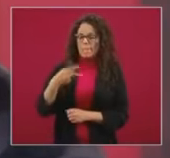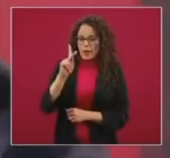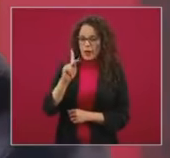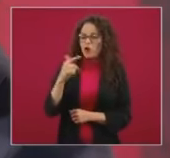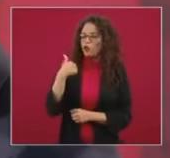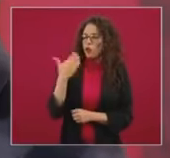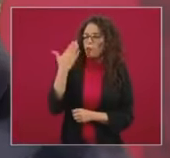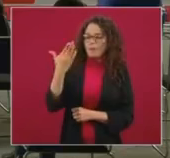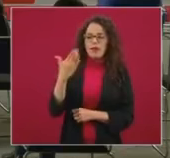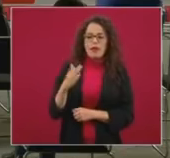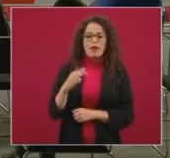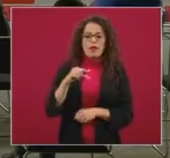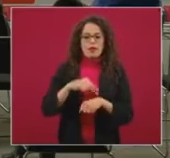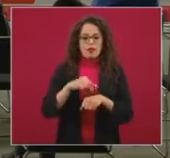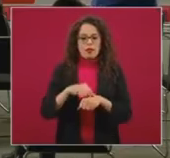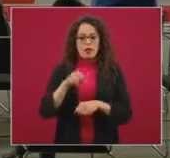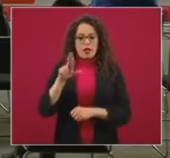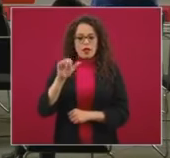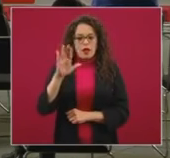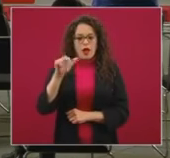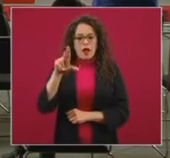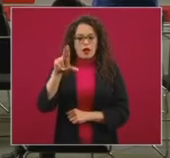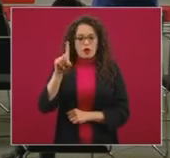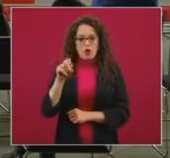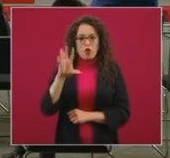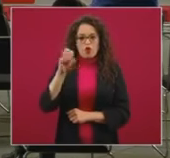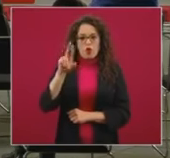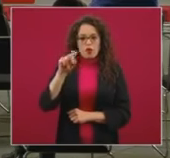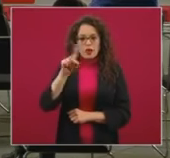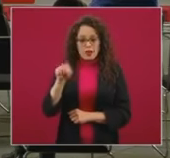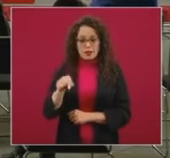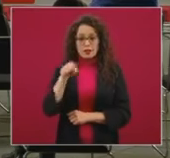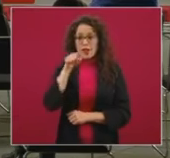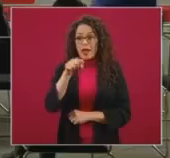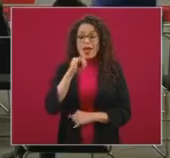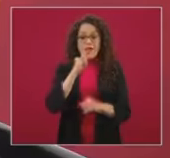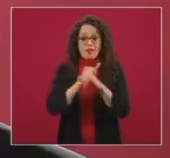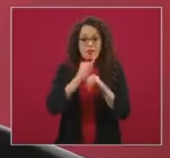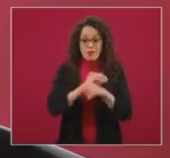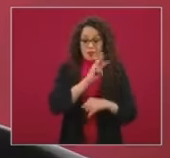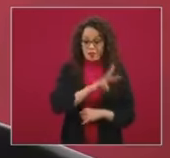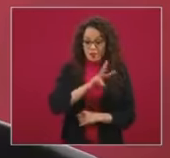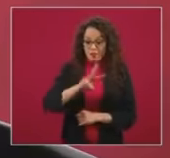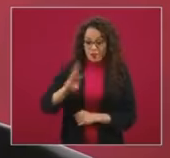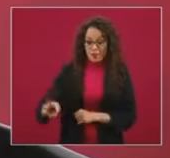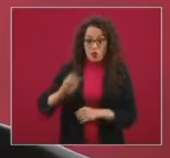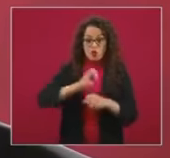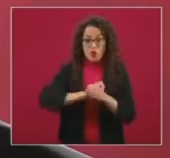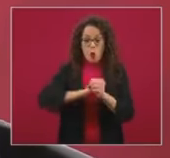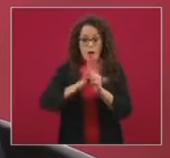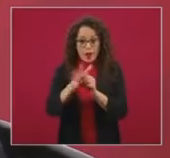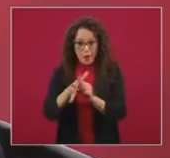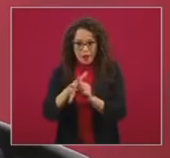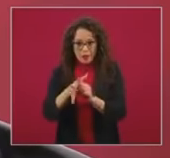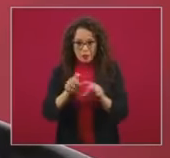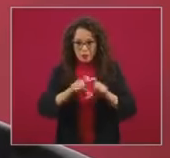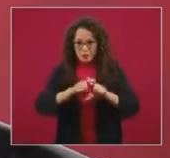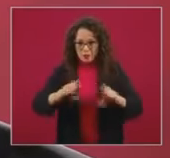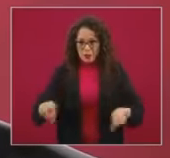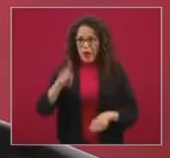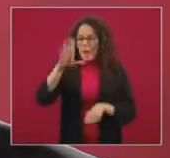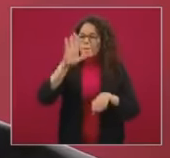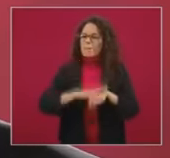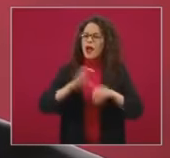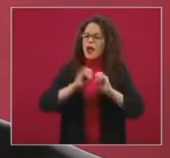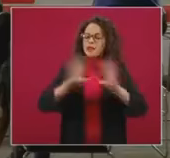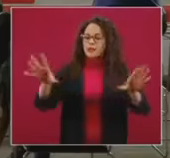Ricardo Cortés que seguramente nos está escuchando que en el sitio coronavirus ponga de manera más prominente más clara en la